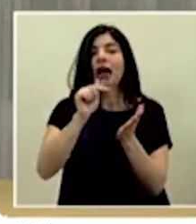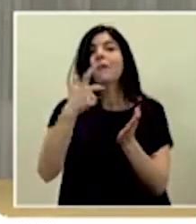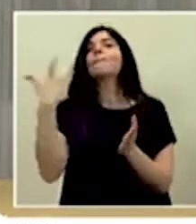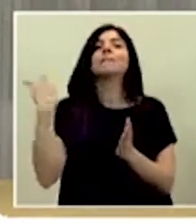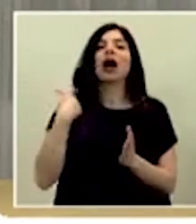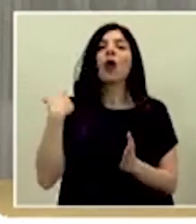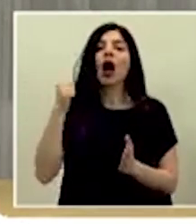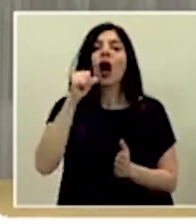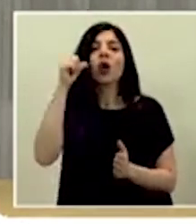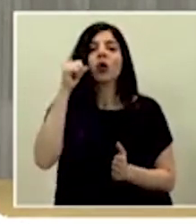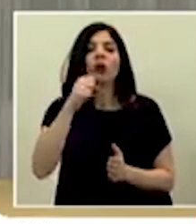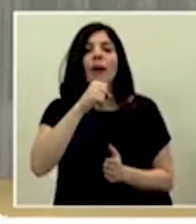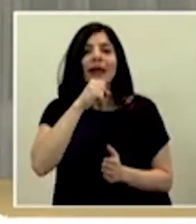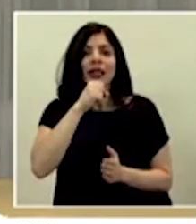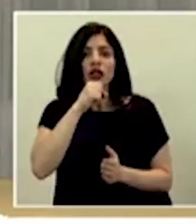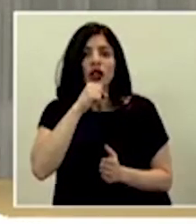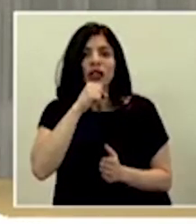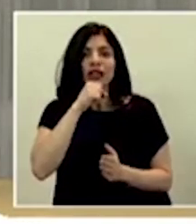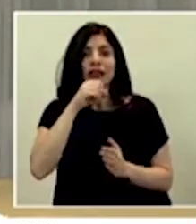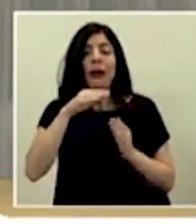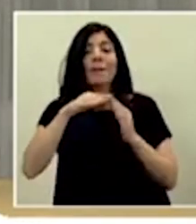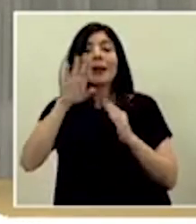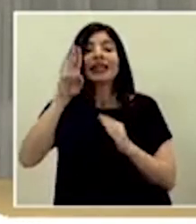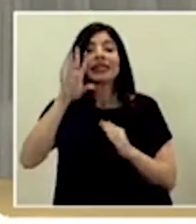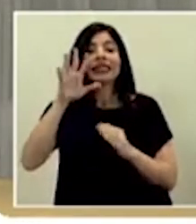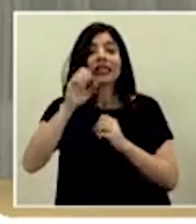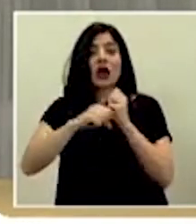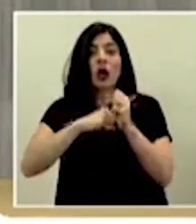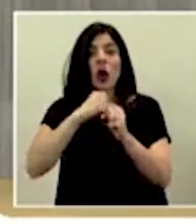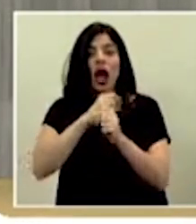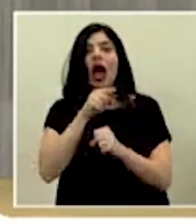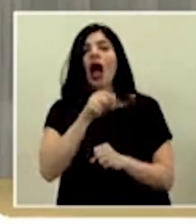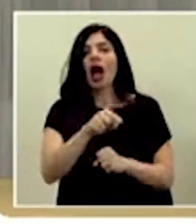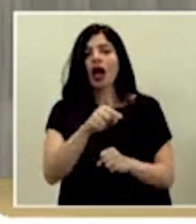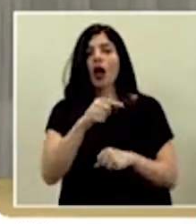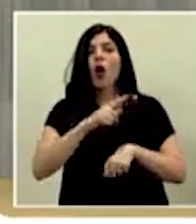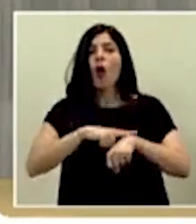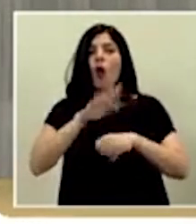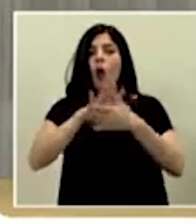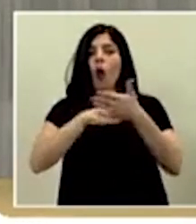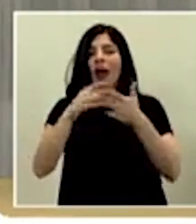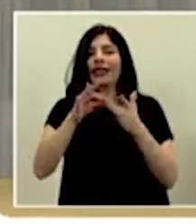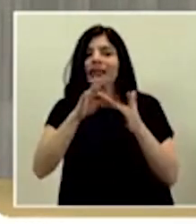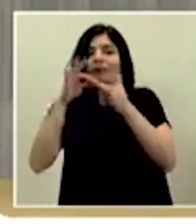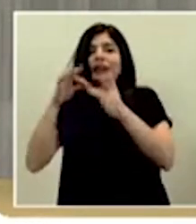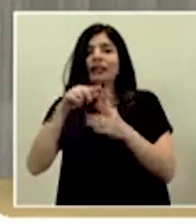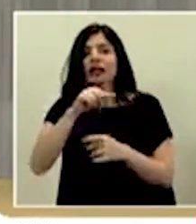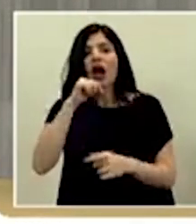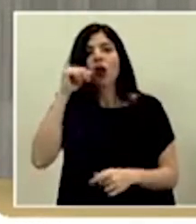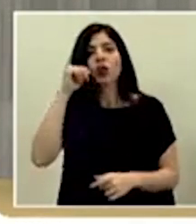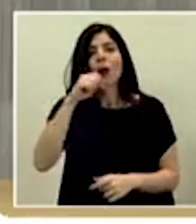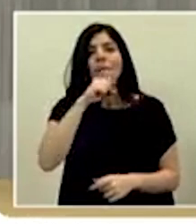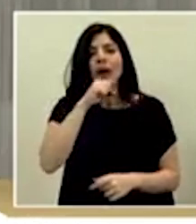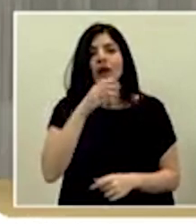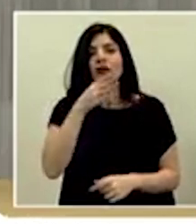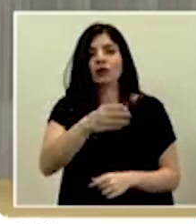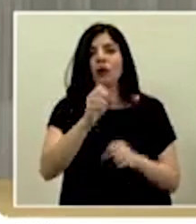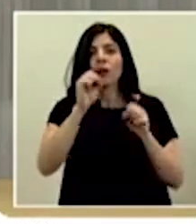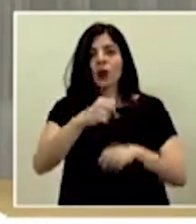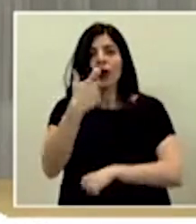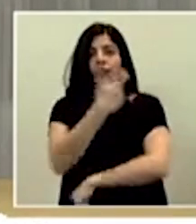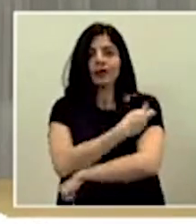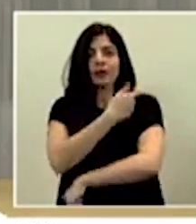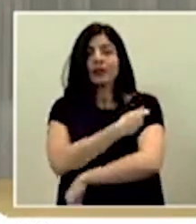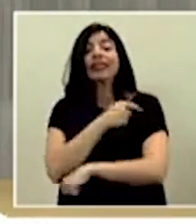adultos mayores a los 65 años de edad. Así que tienen esas horas solo para los adultos mayores. Esto es